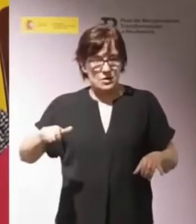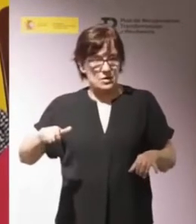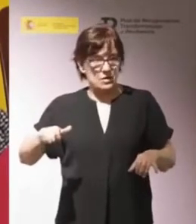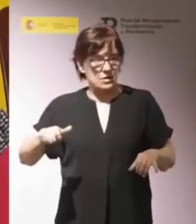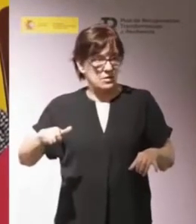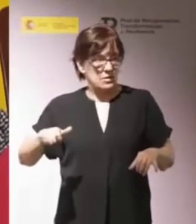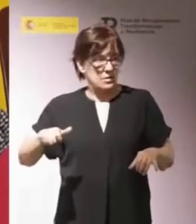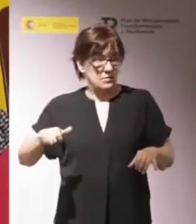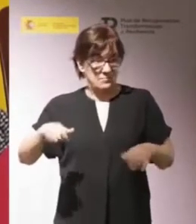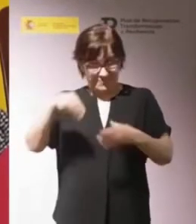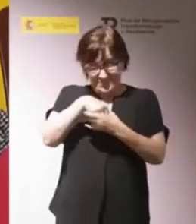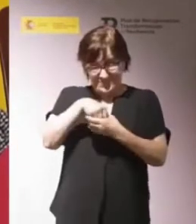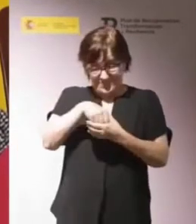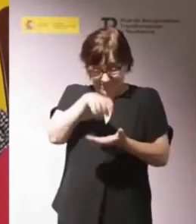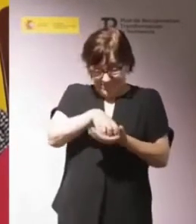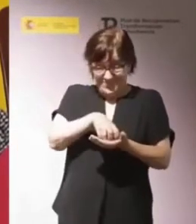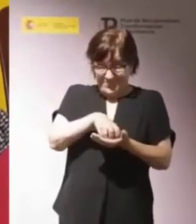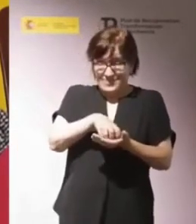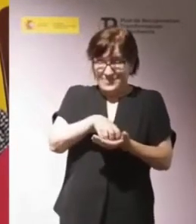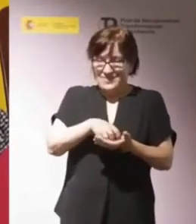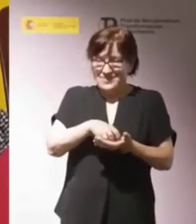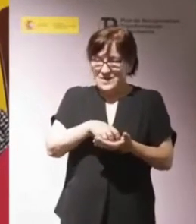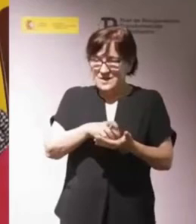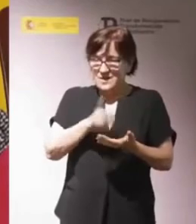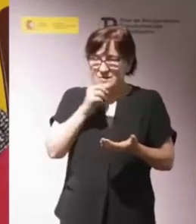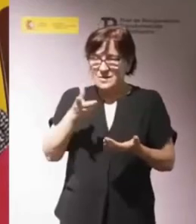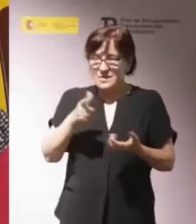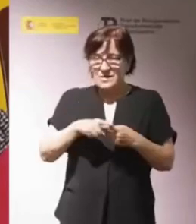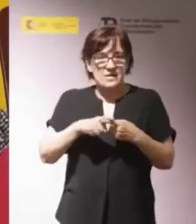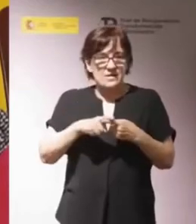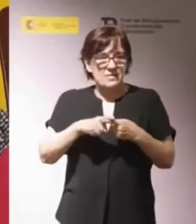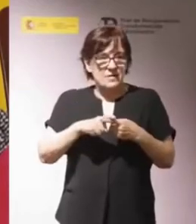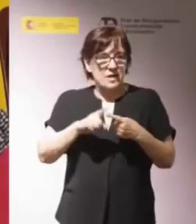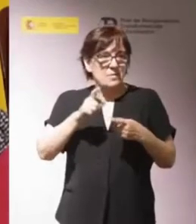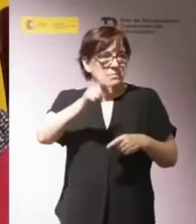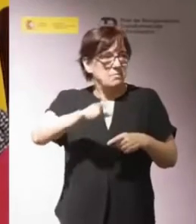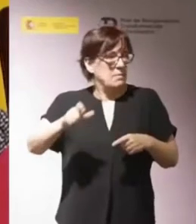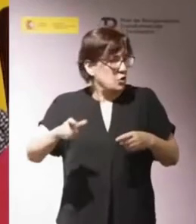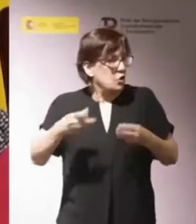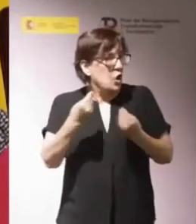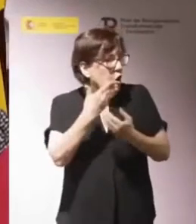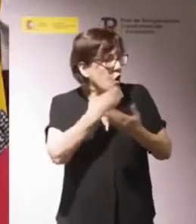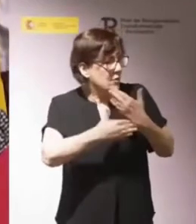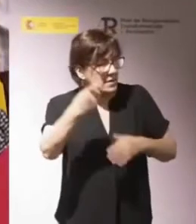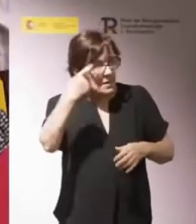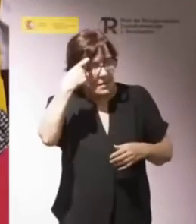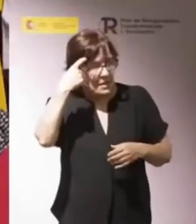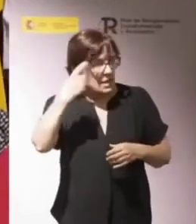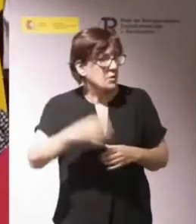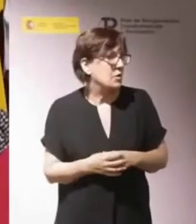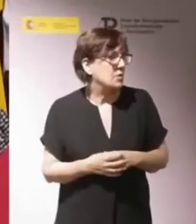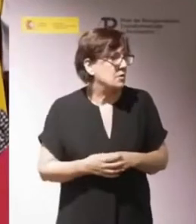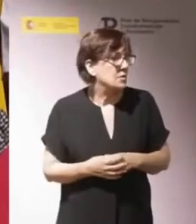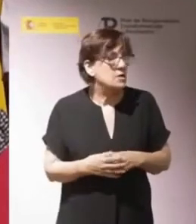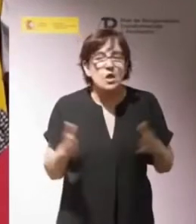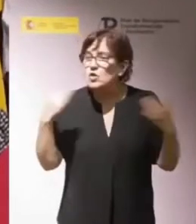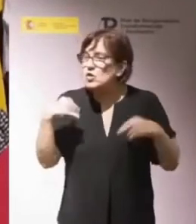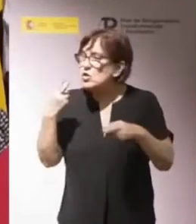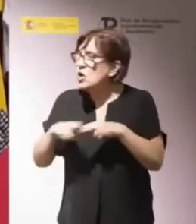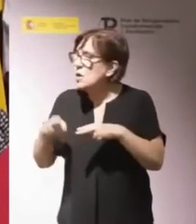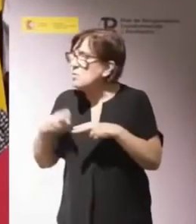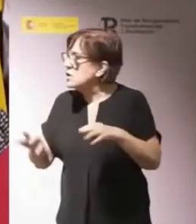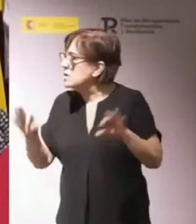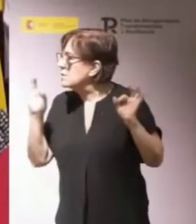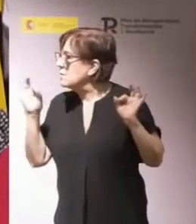en este medio de vida parece, por lo menos, que son personas con discapacidad intelectual. No hay políticas